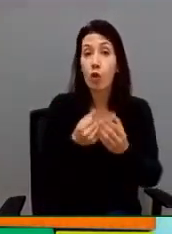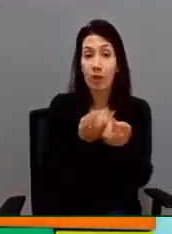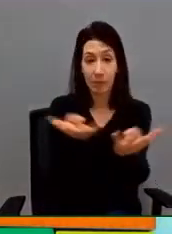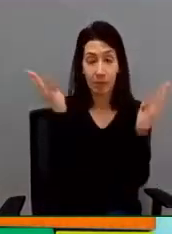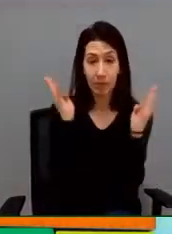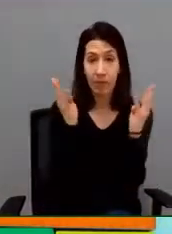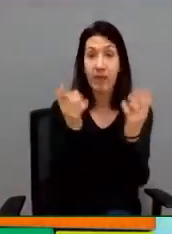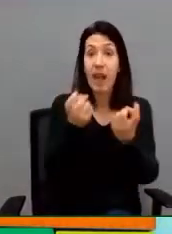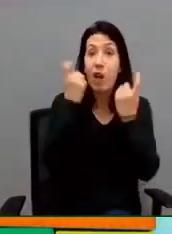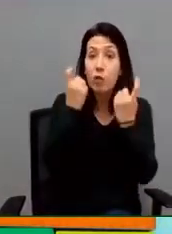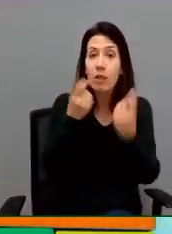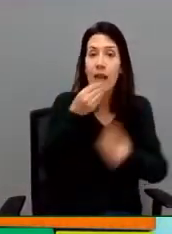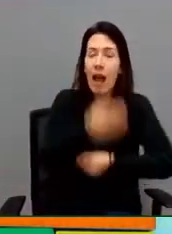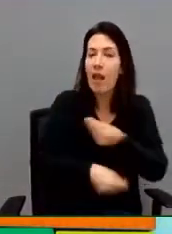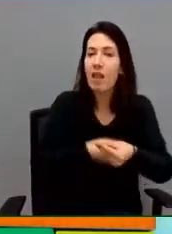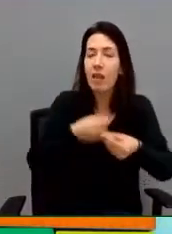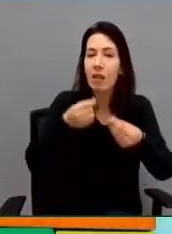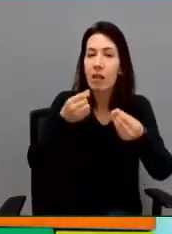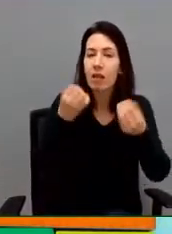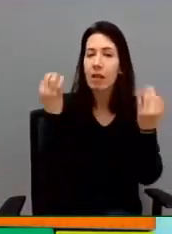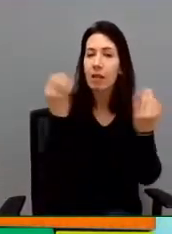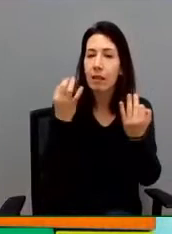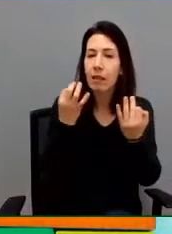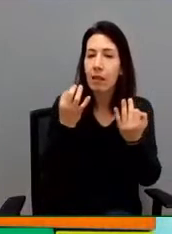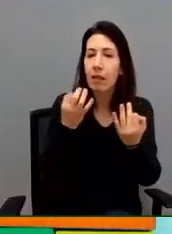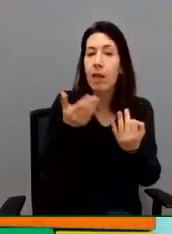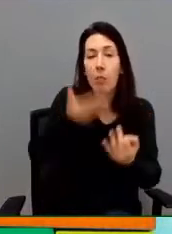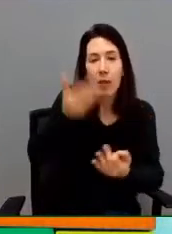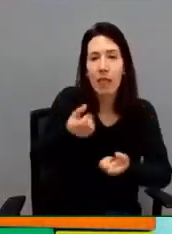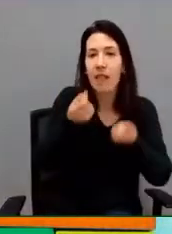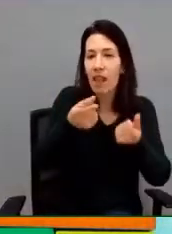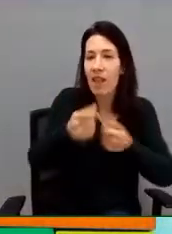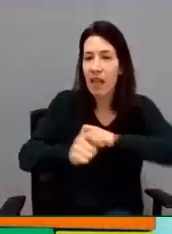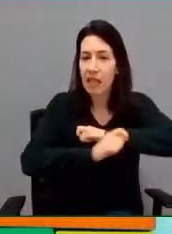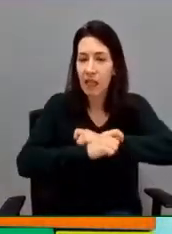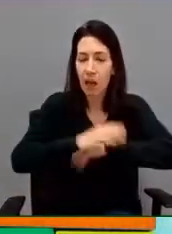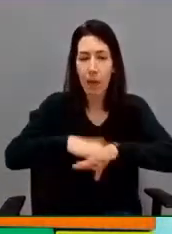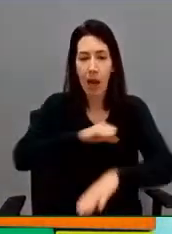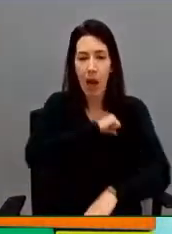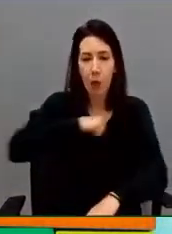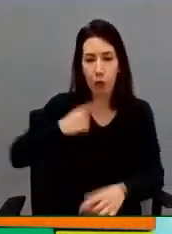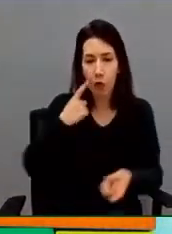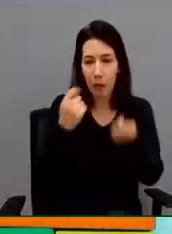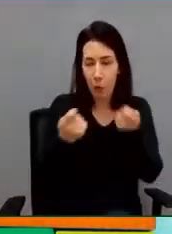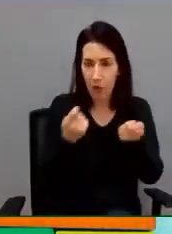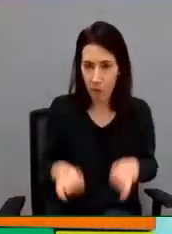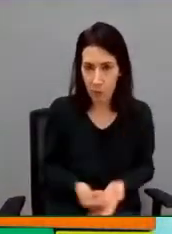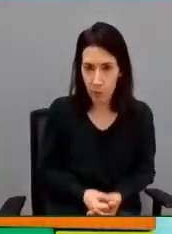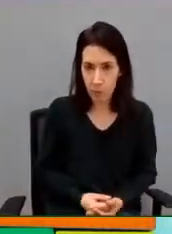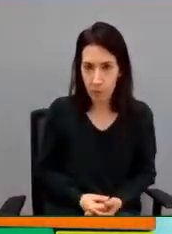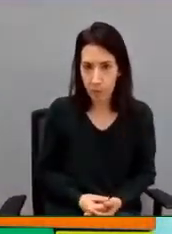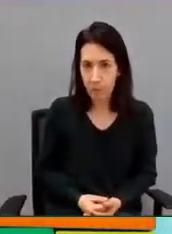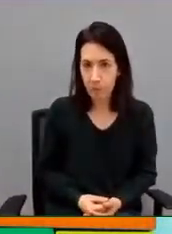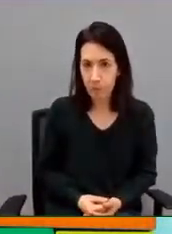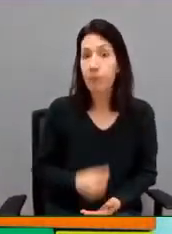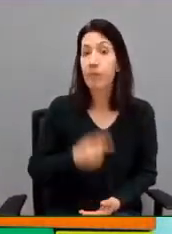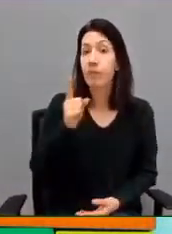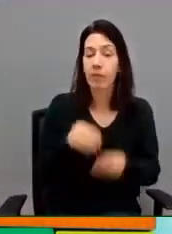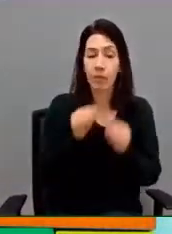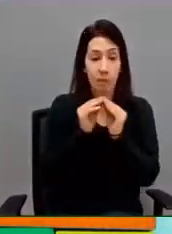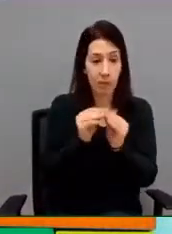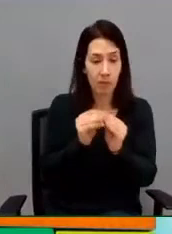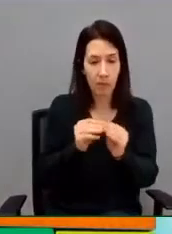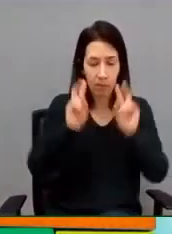hace un hincapié muy significativo en lo que son estrategias de autorregulación, en la elaboración de un